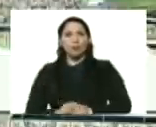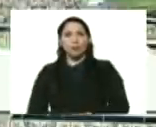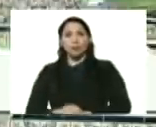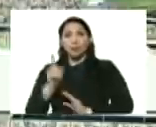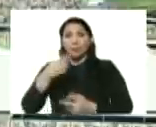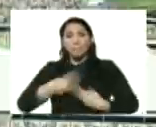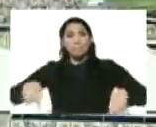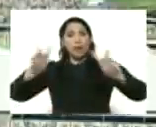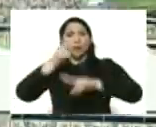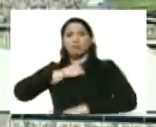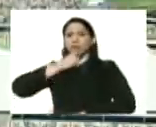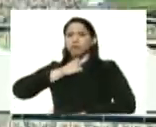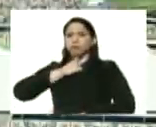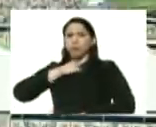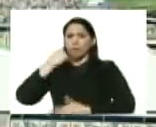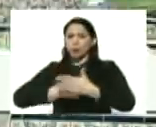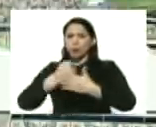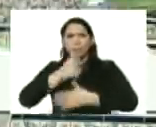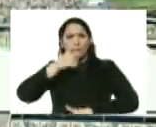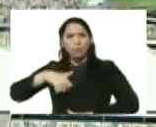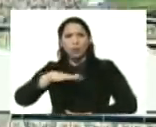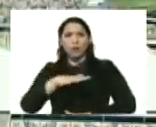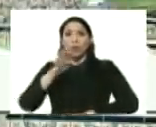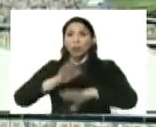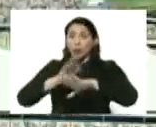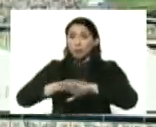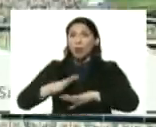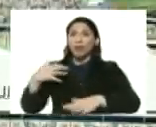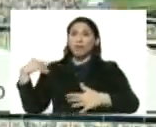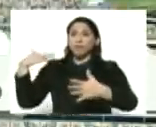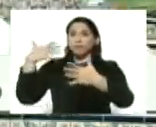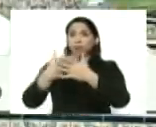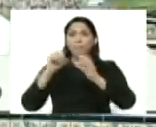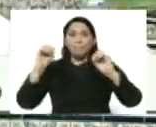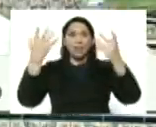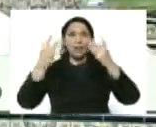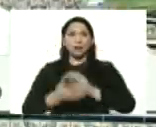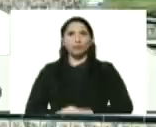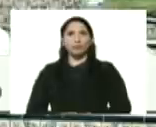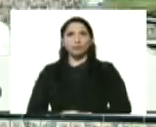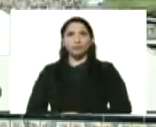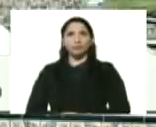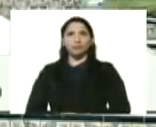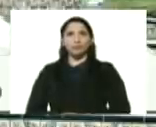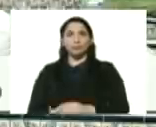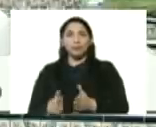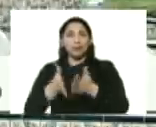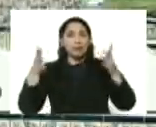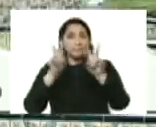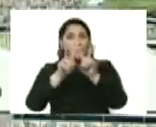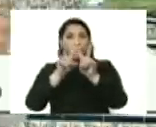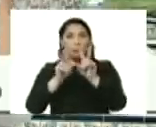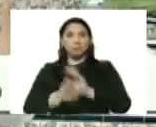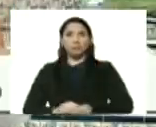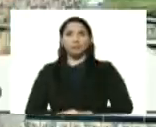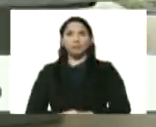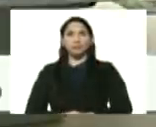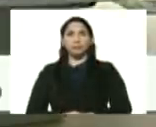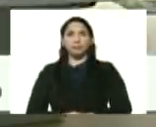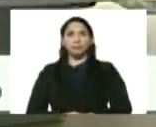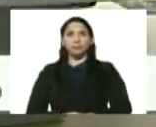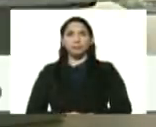los valores de resistencia y lucha del pueblo lo que puede venir es milagros el milagro de la gran misión vivienda Venezuela